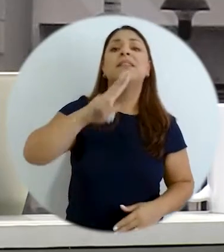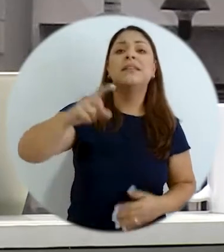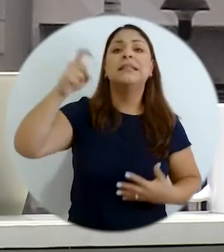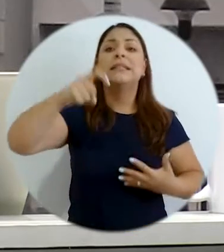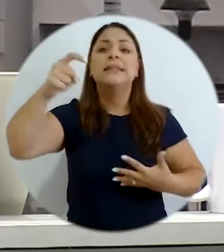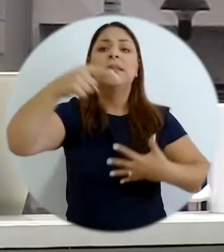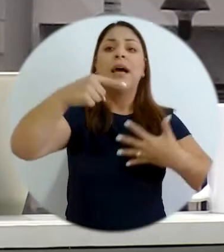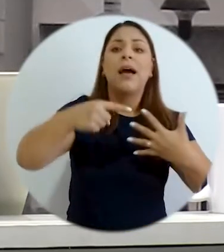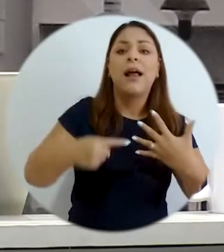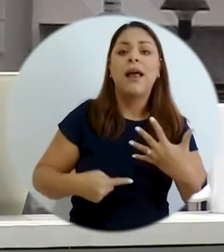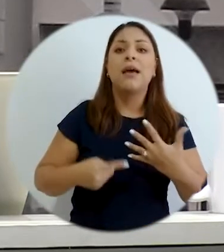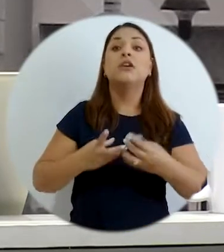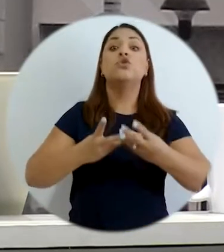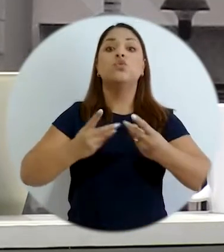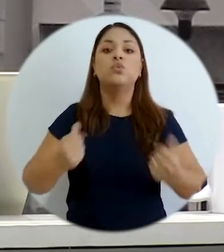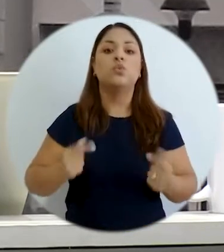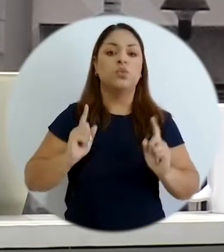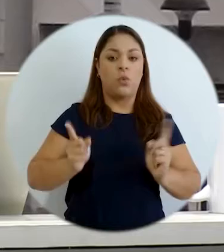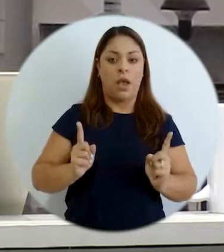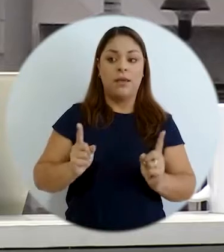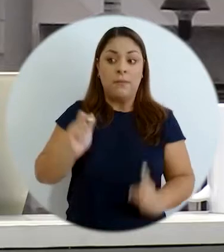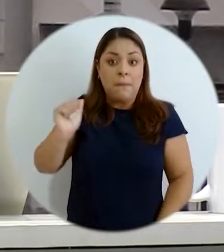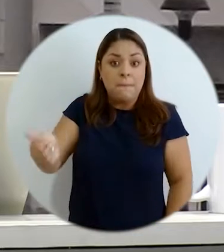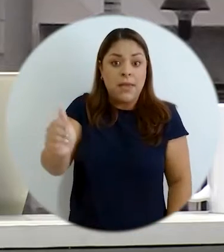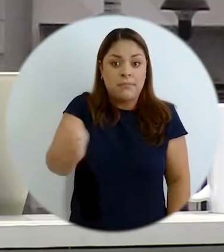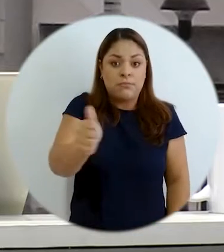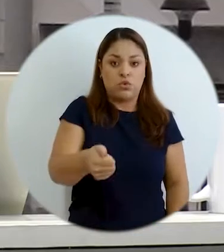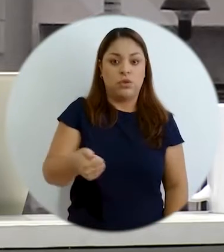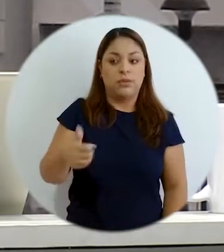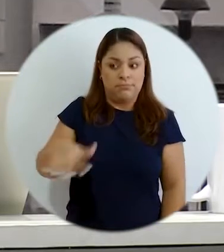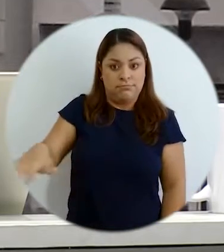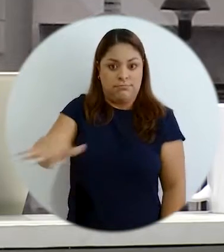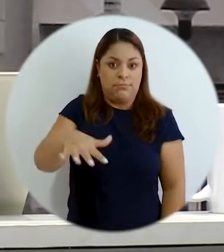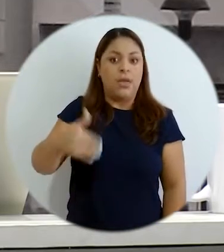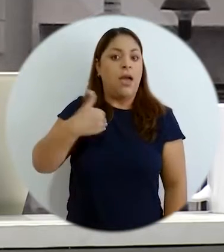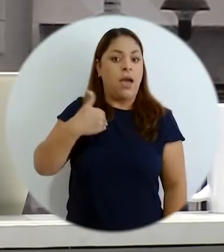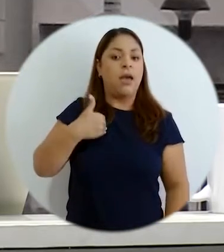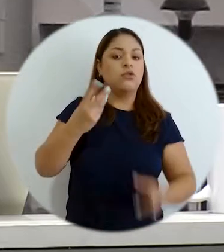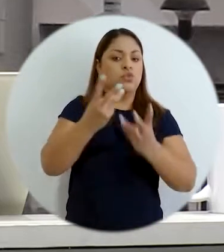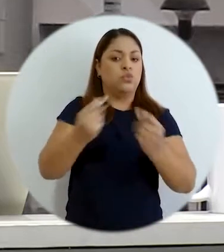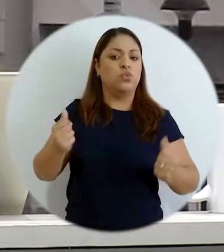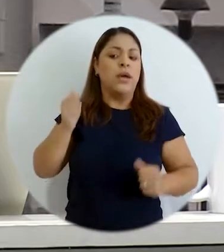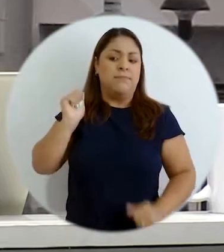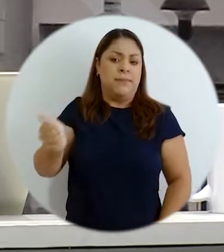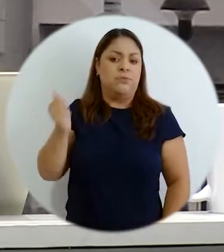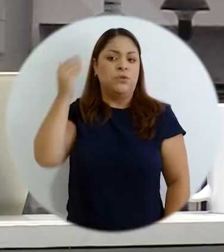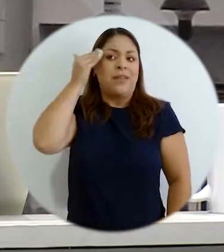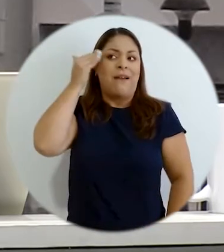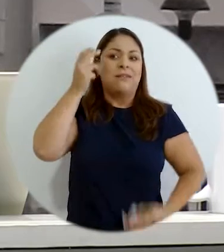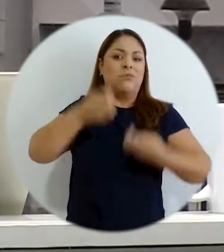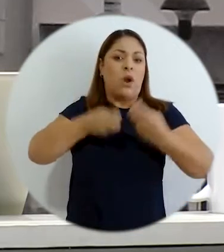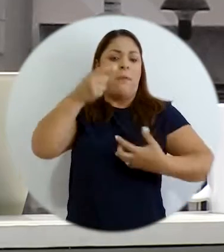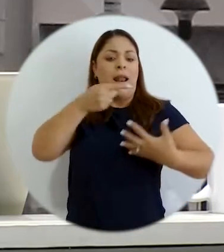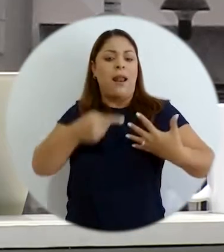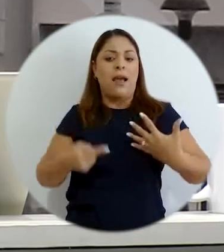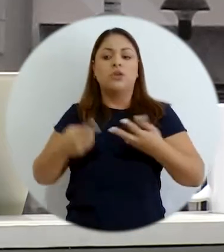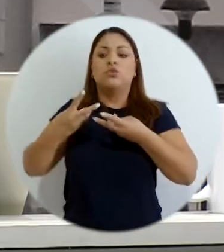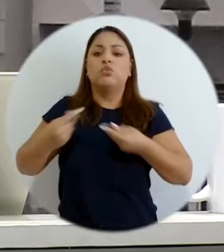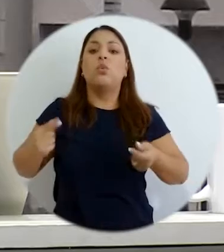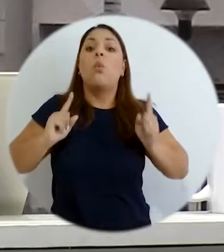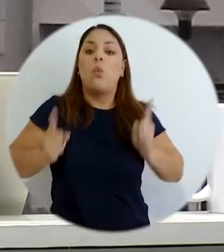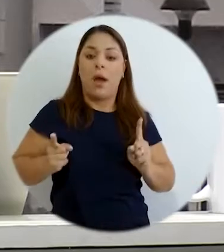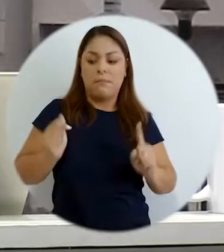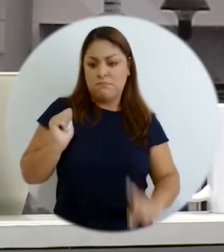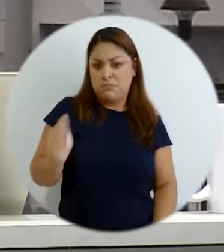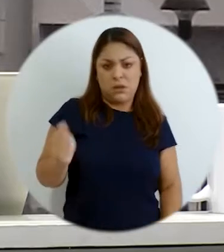son las necesidades o estas son las soluciones porque los mismos territorios tienen las soluciones ellos mismos conocen sus problemas y tienen las